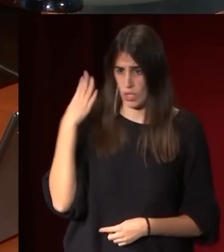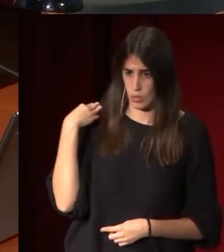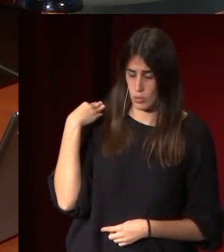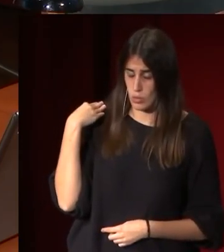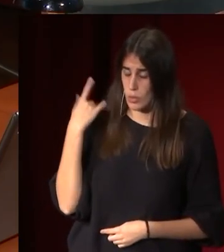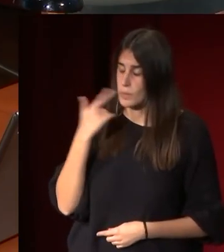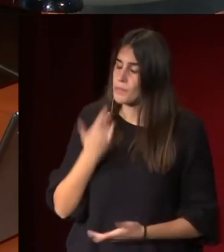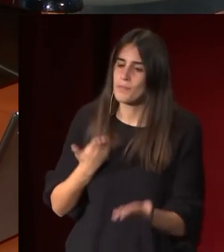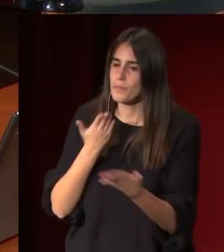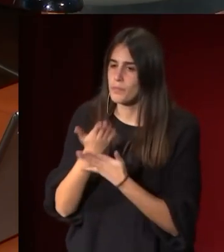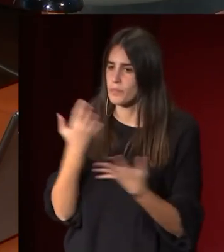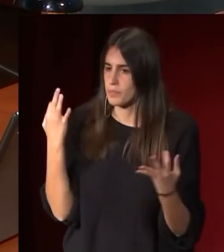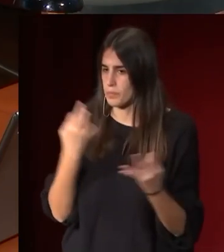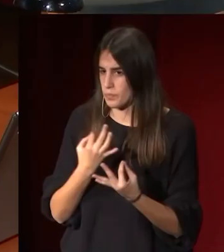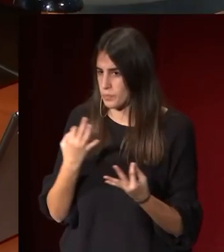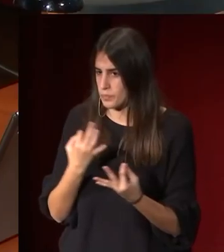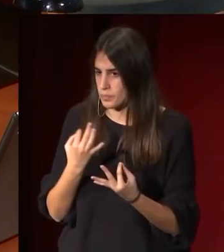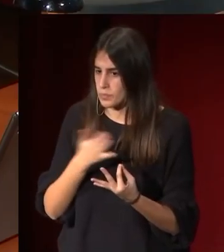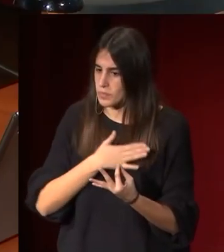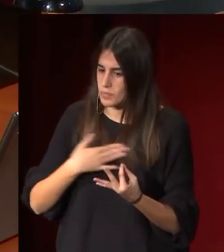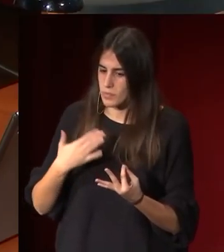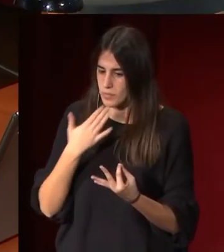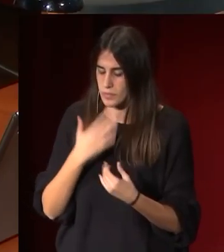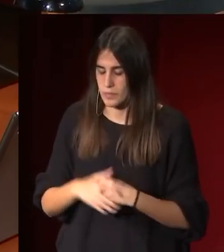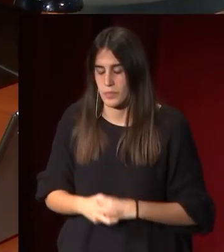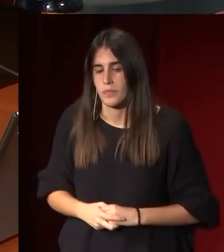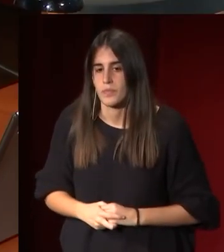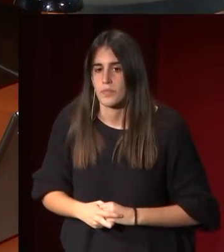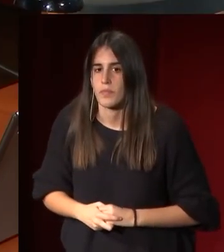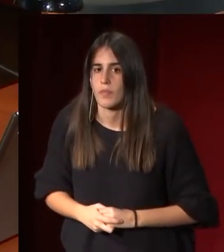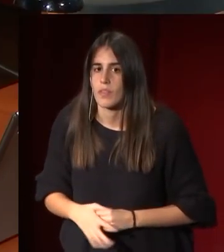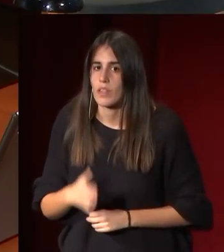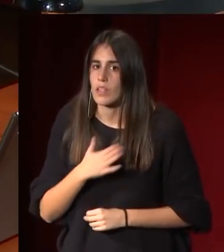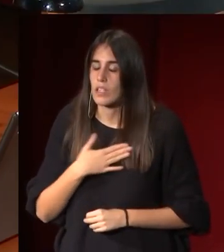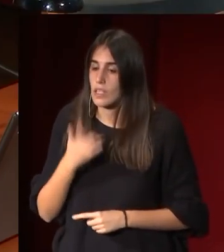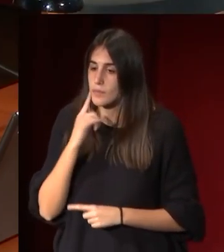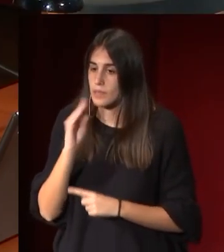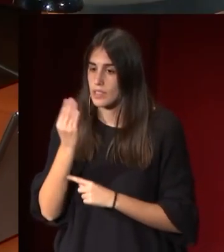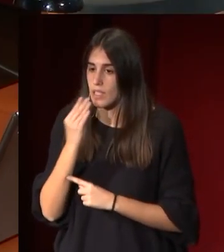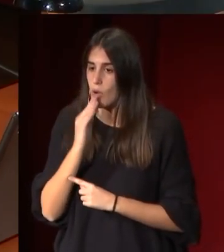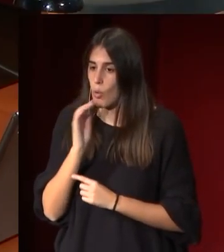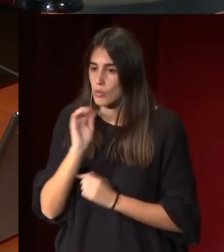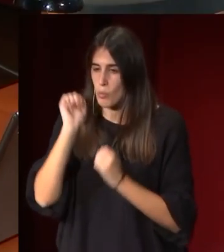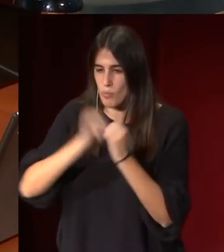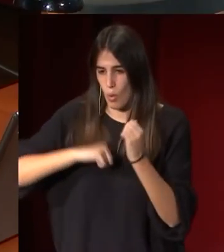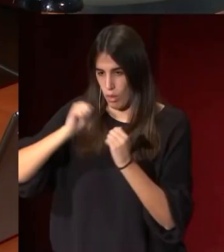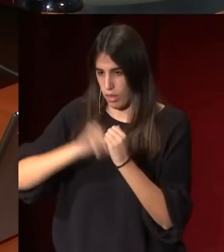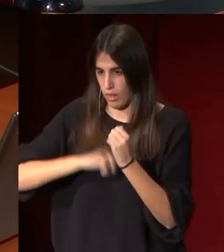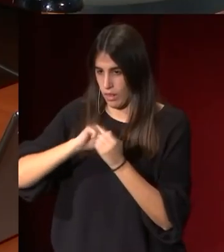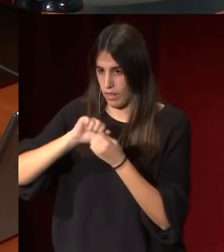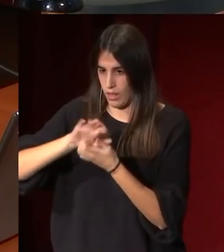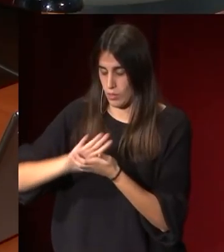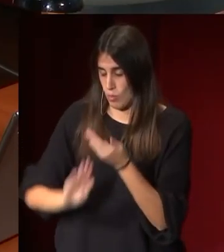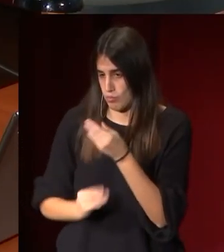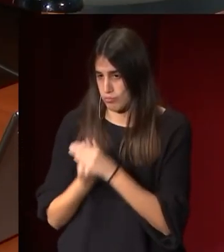se solicitó hacer una fundición de la escayola, una réplica en bronce, que hoy